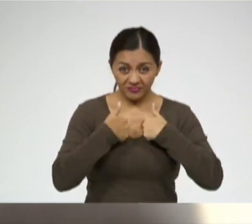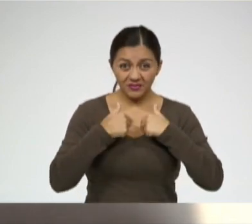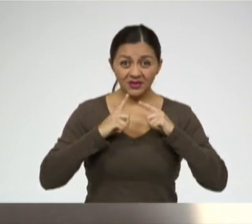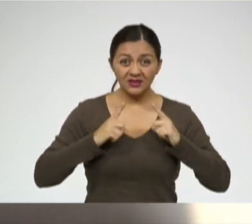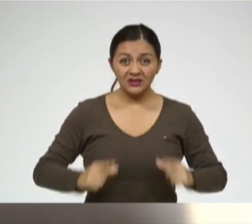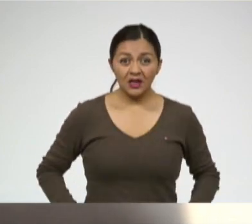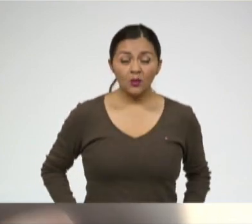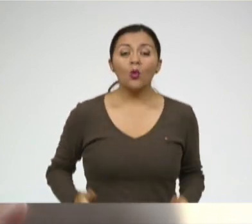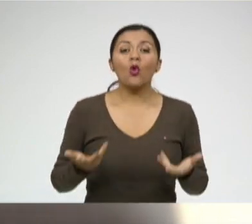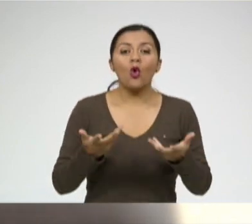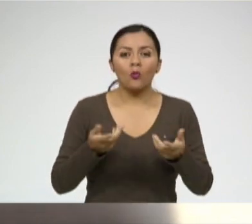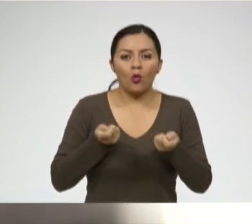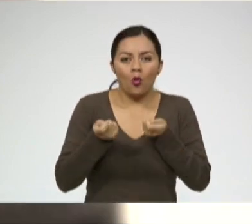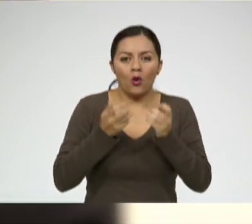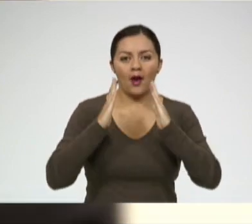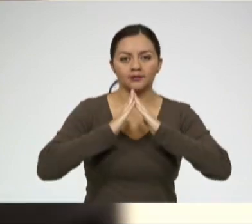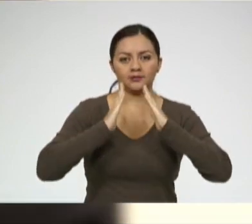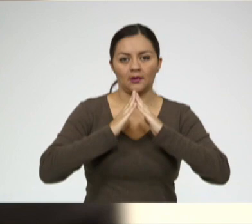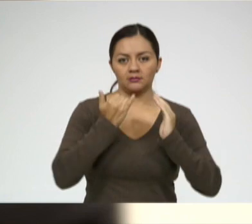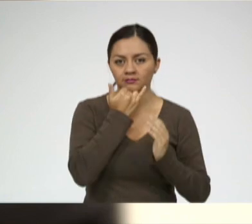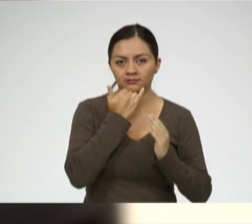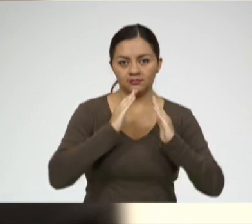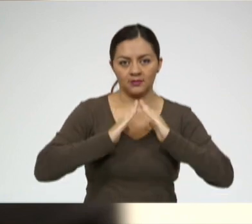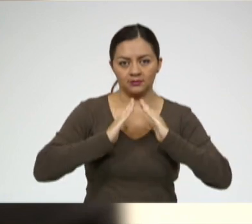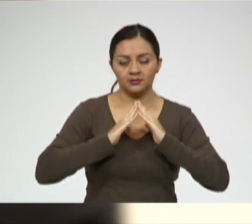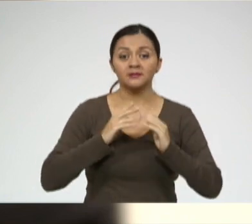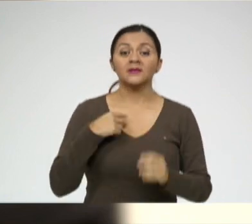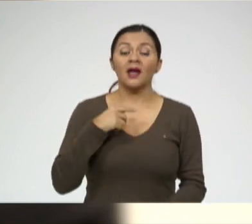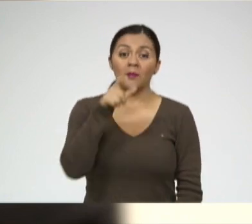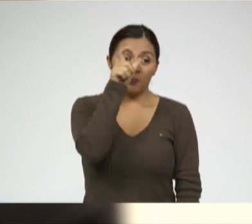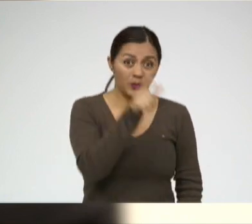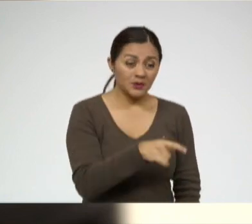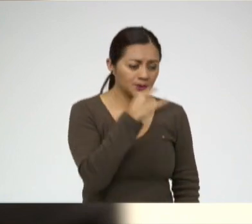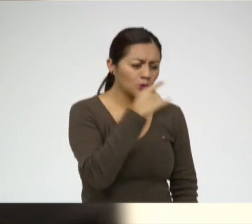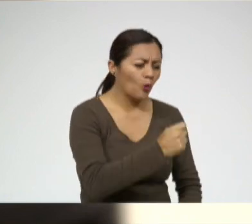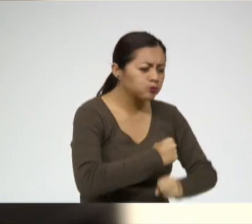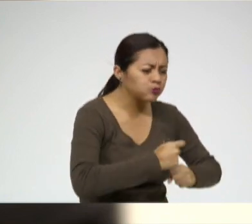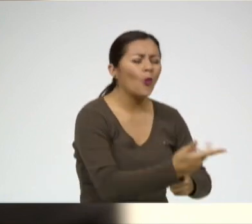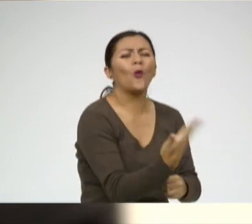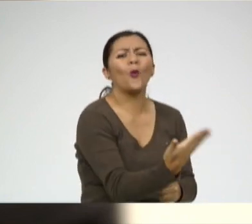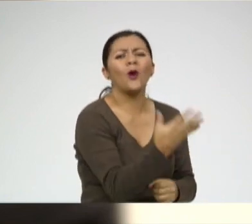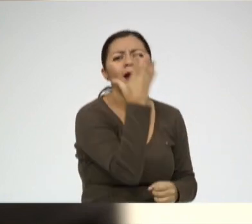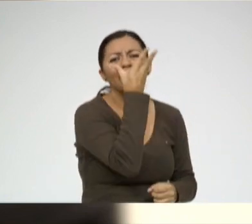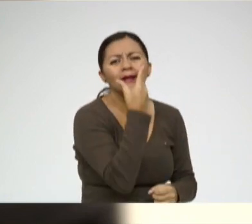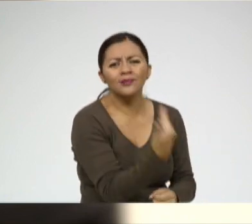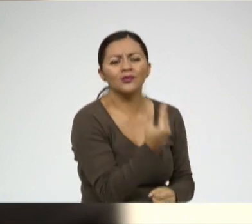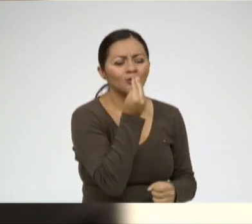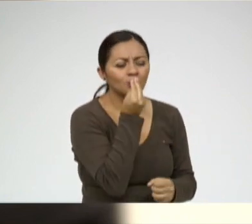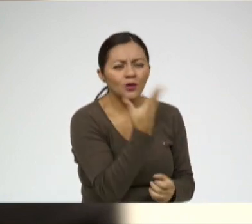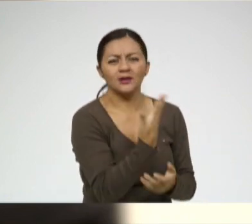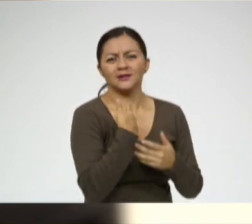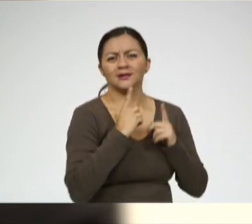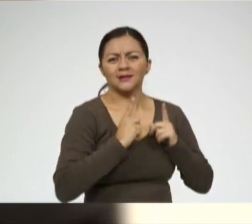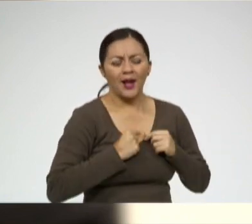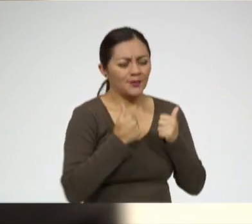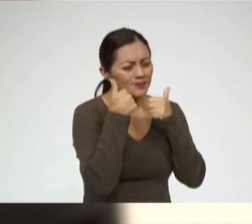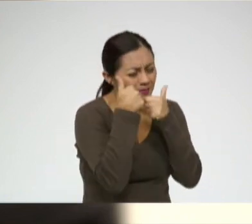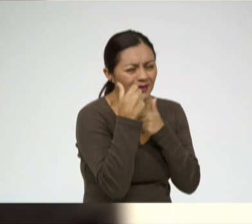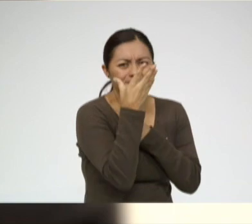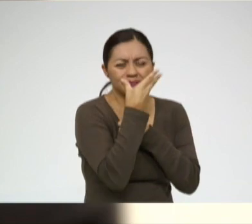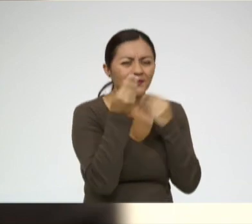desde el control de la casa. Toda la gente le ve a un niño y le dice ah está gordito, se le ve bonito, está saludable.